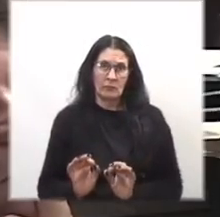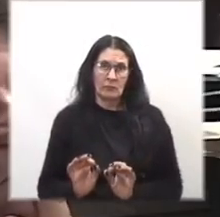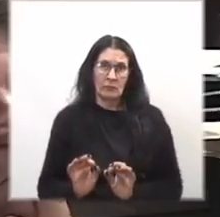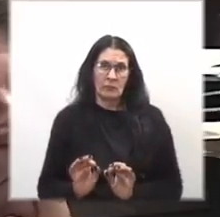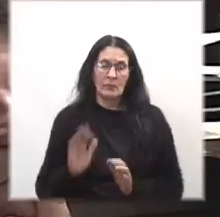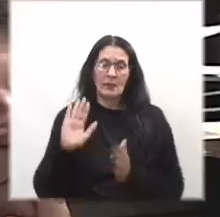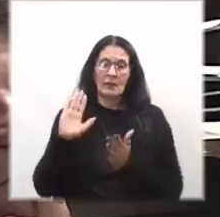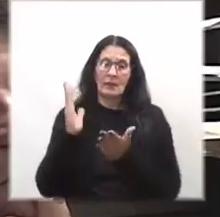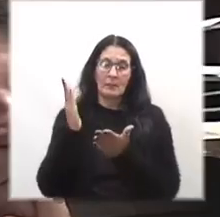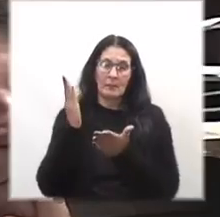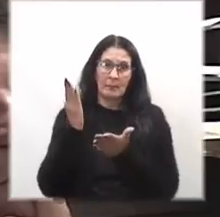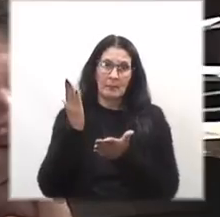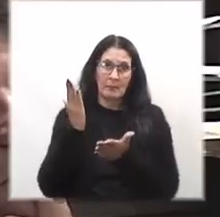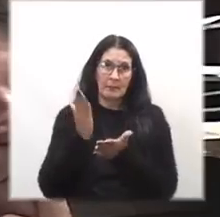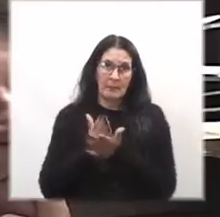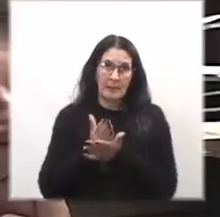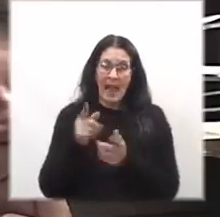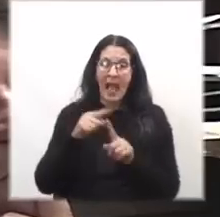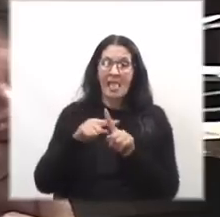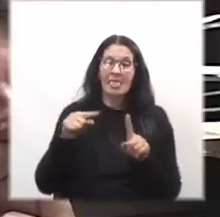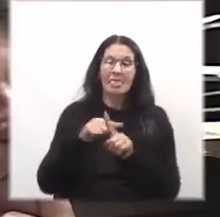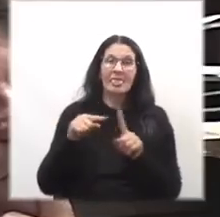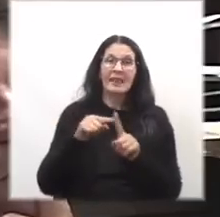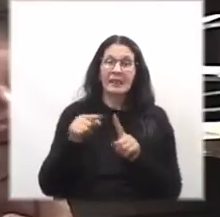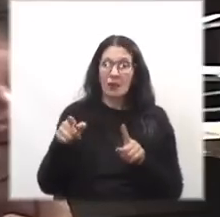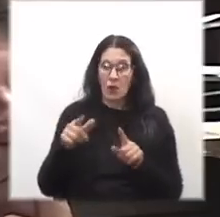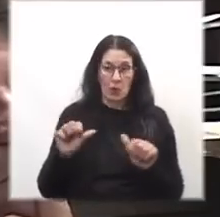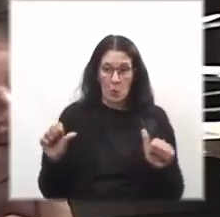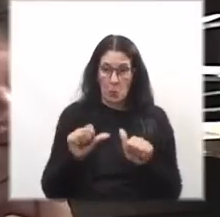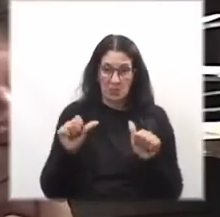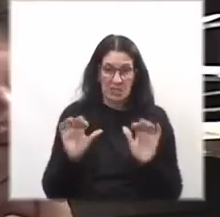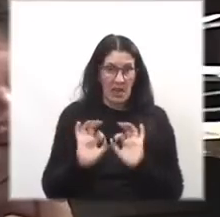la pena fue al tío que no hizo nada